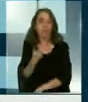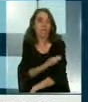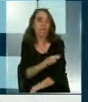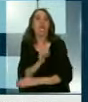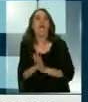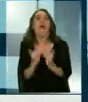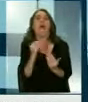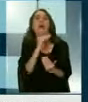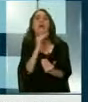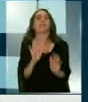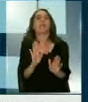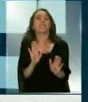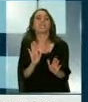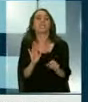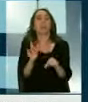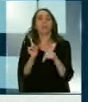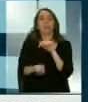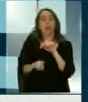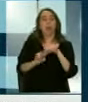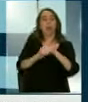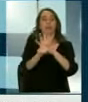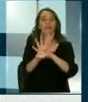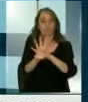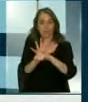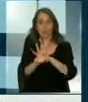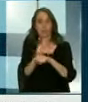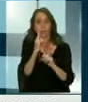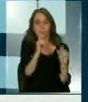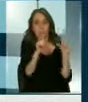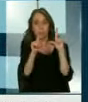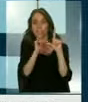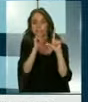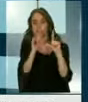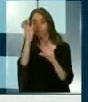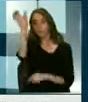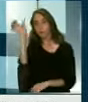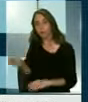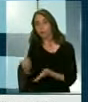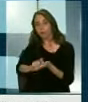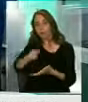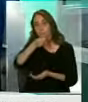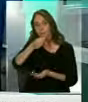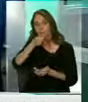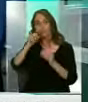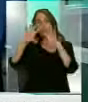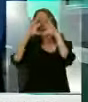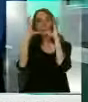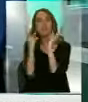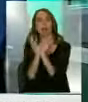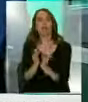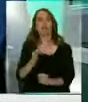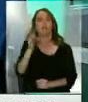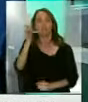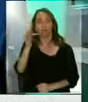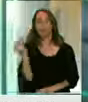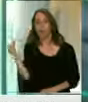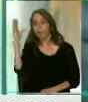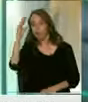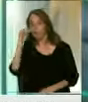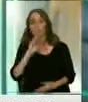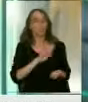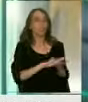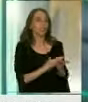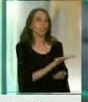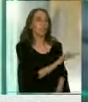para combatir la pandemia. Todo esto y más lo revisamos junto a Daniel Silva en Planeta Futuro. Muy buenas noches, Daniel. Mariane,